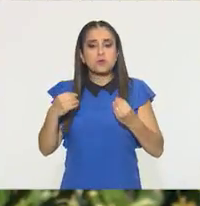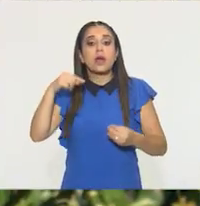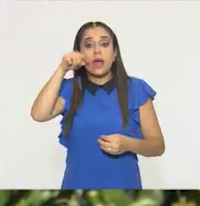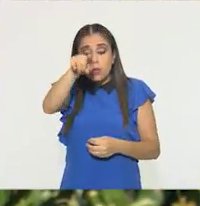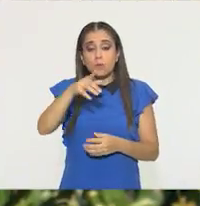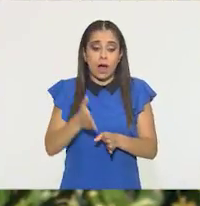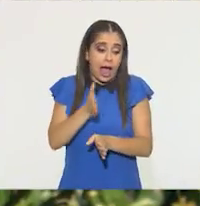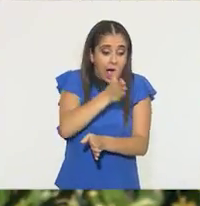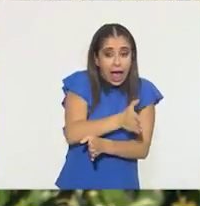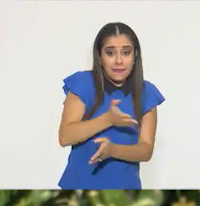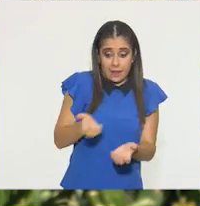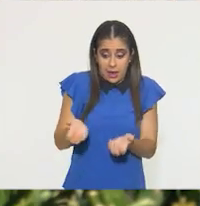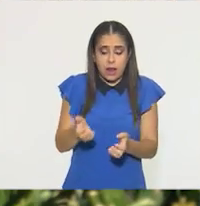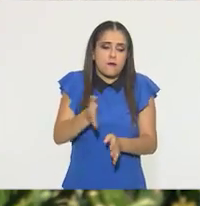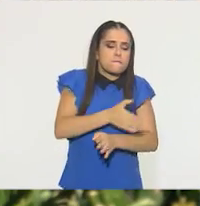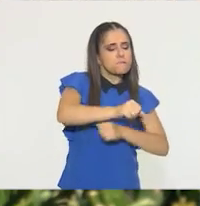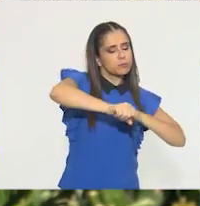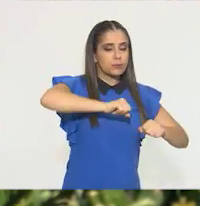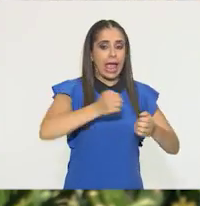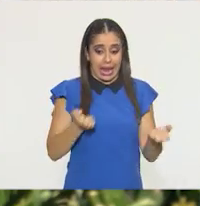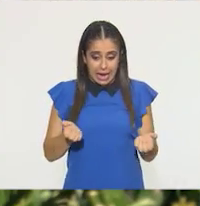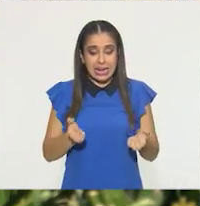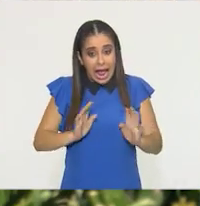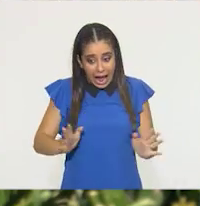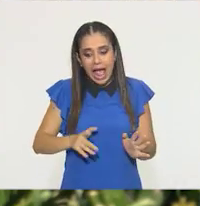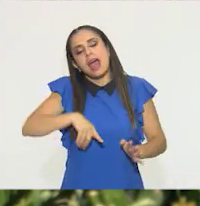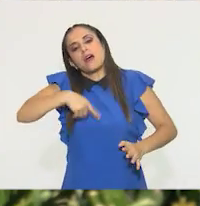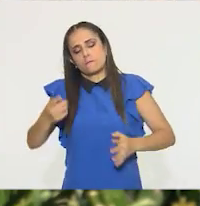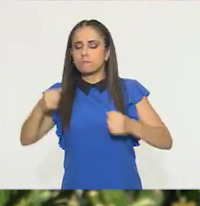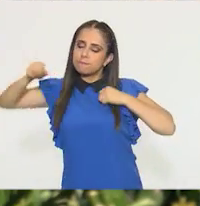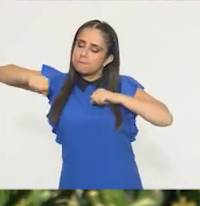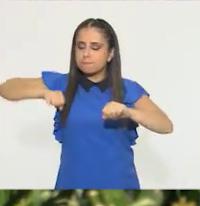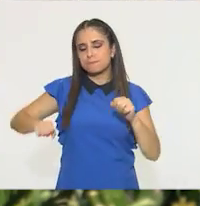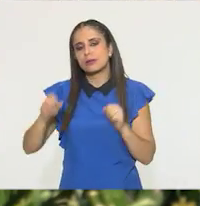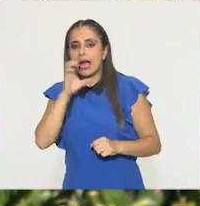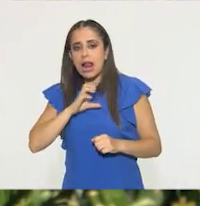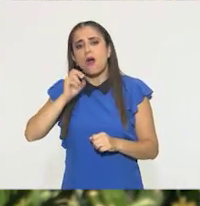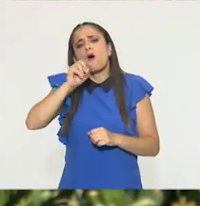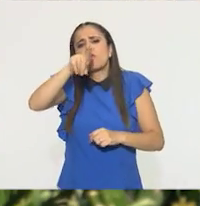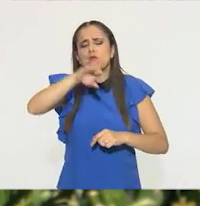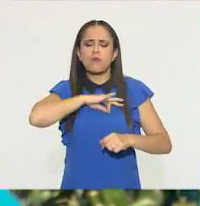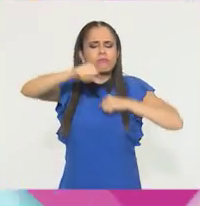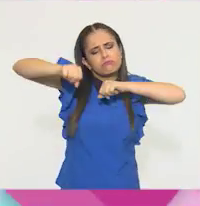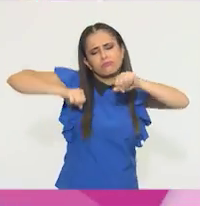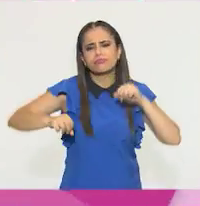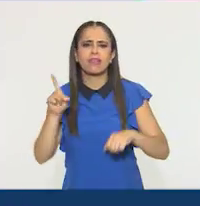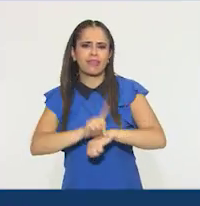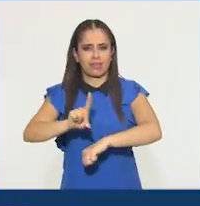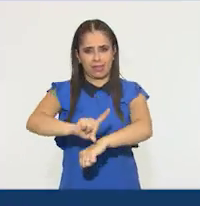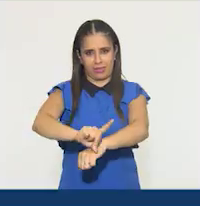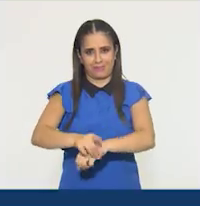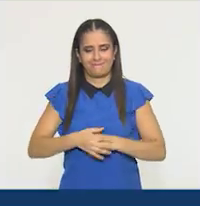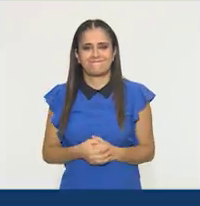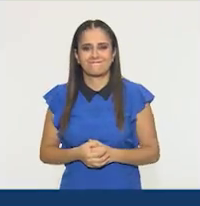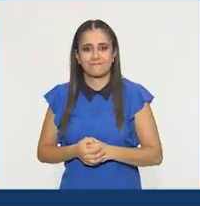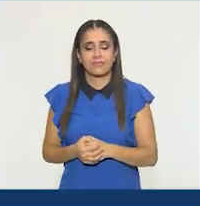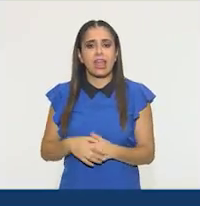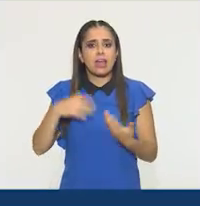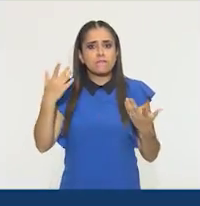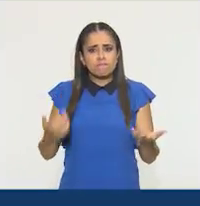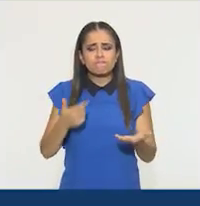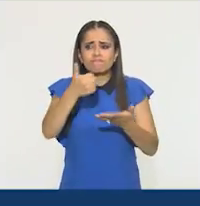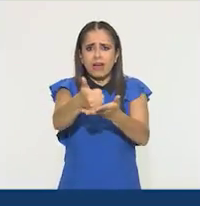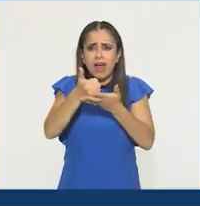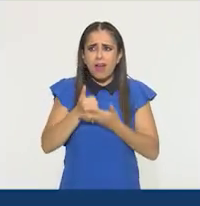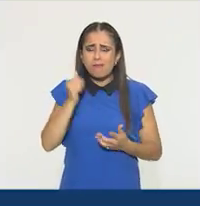para antes de hacer ejercicio, para después de hacer ejercicio, o simplemente para ir ganando flexibilidad día con día. Si necesitas